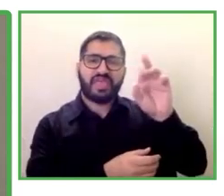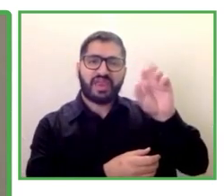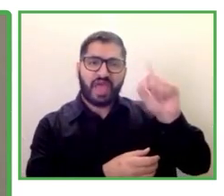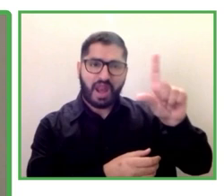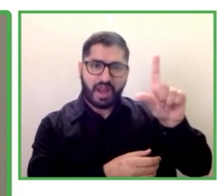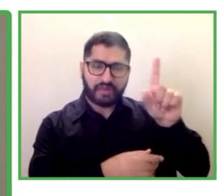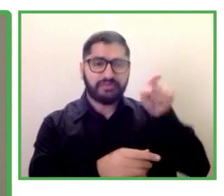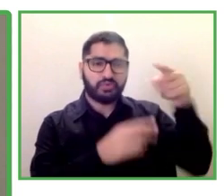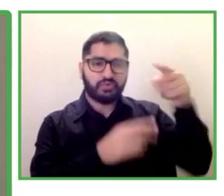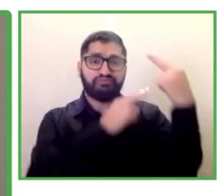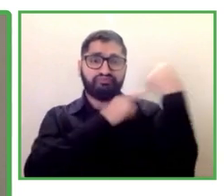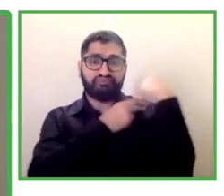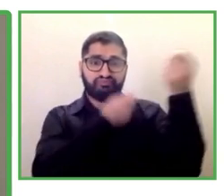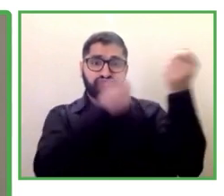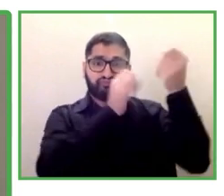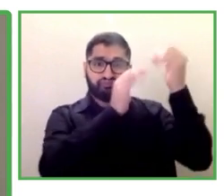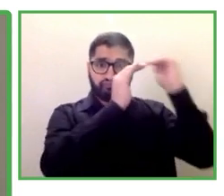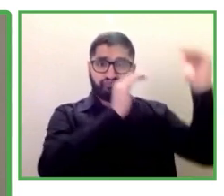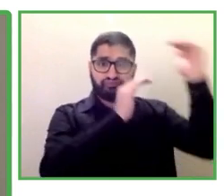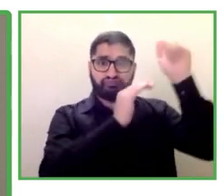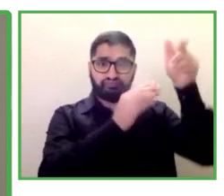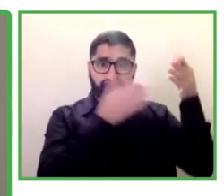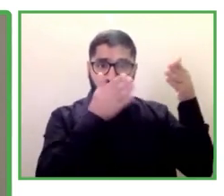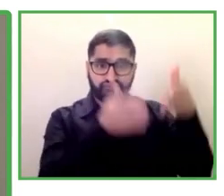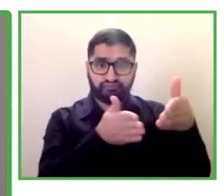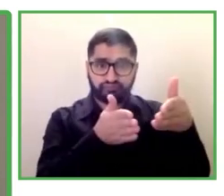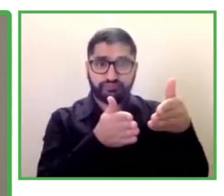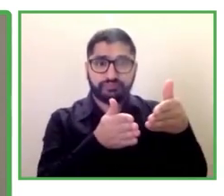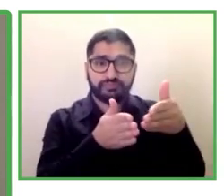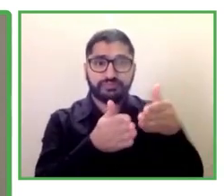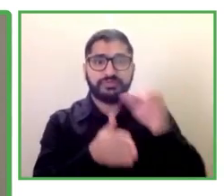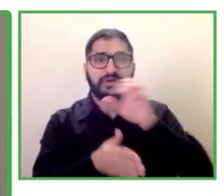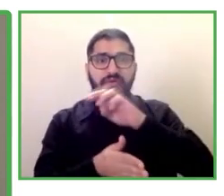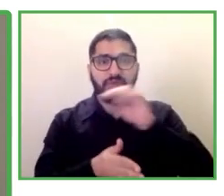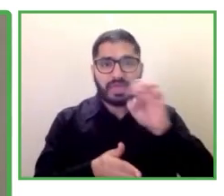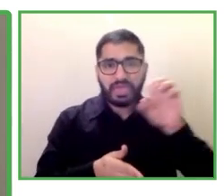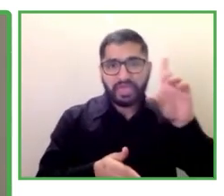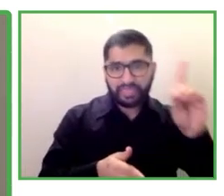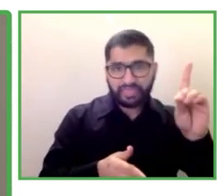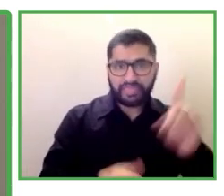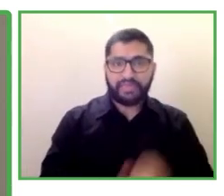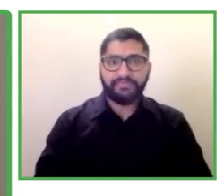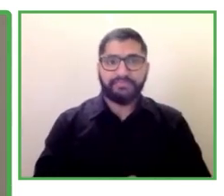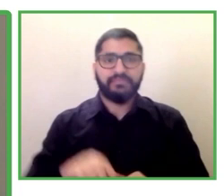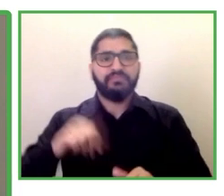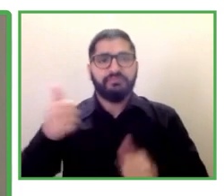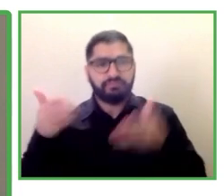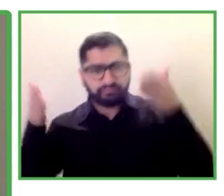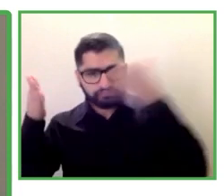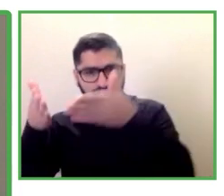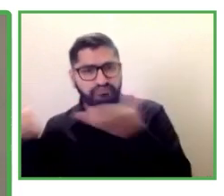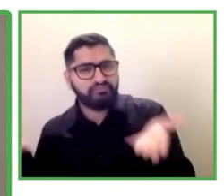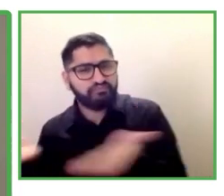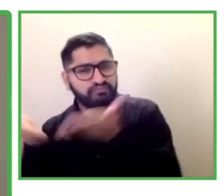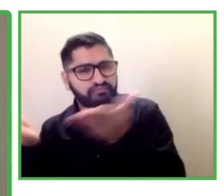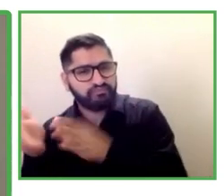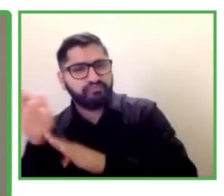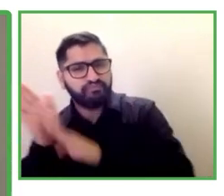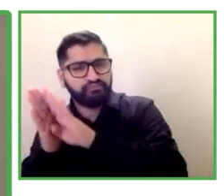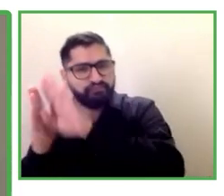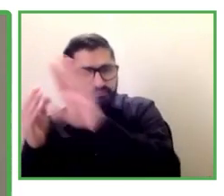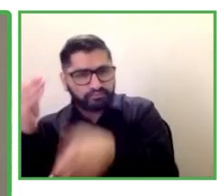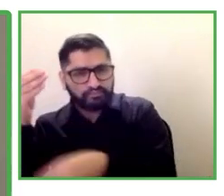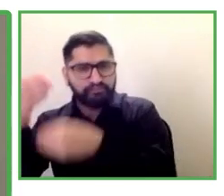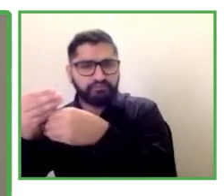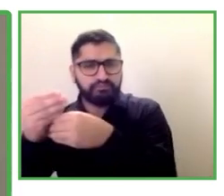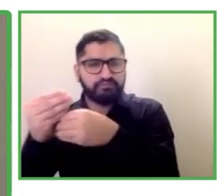es el SED desde donde se ha fomentado el desarrollo y adopción de políticas laborales inclusivas